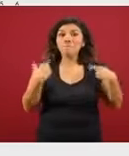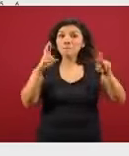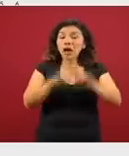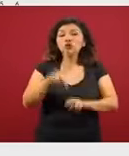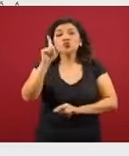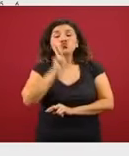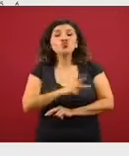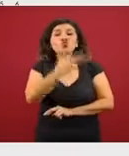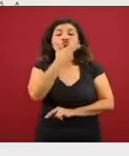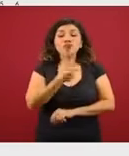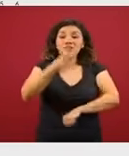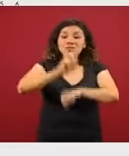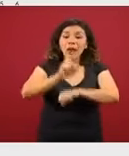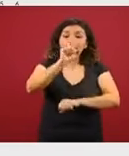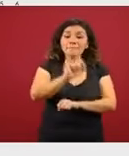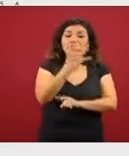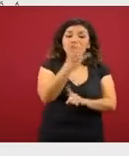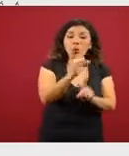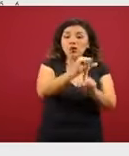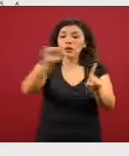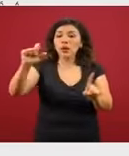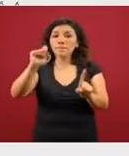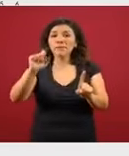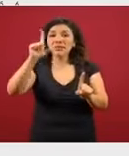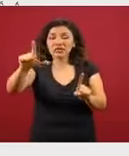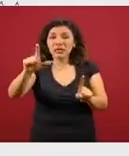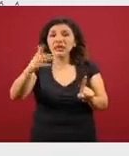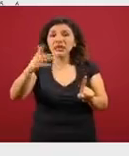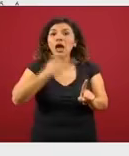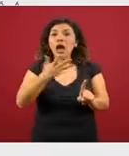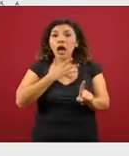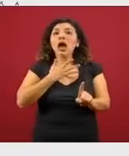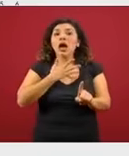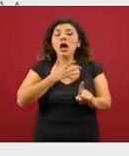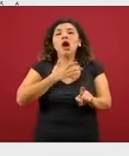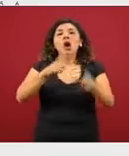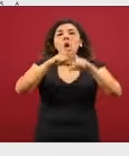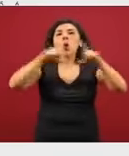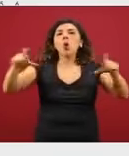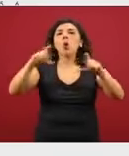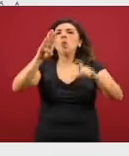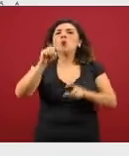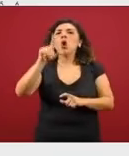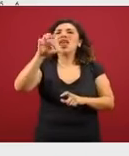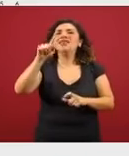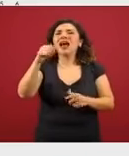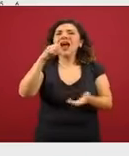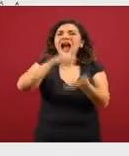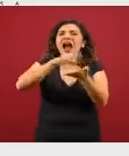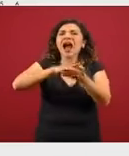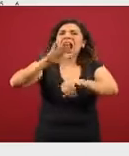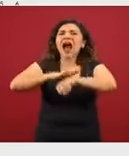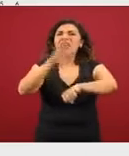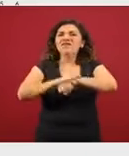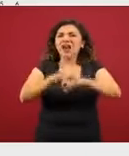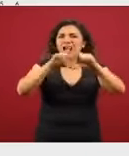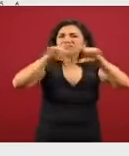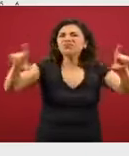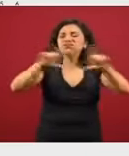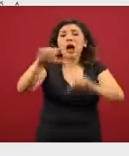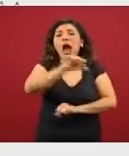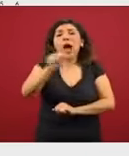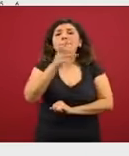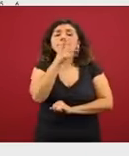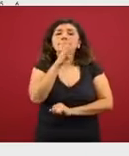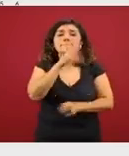maestras del 24 al 27 van a darle las boletas de evaluación a las madres y